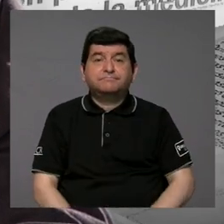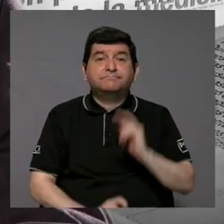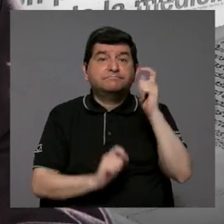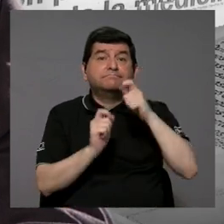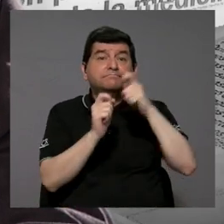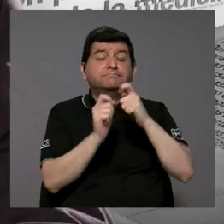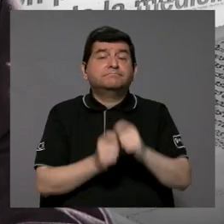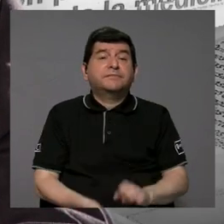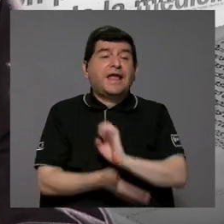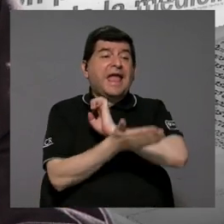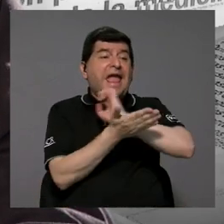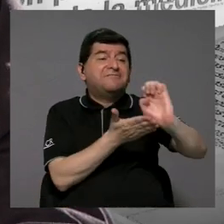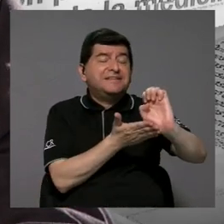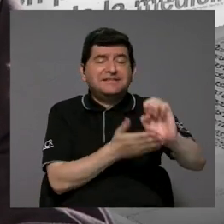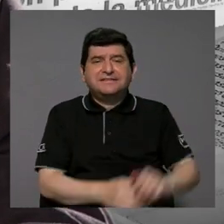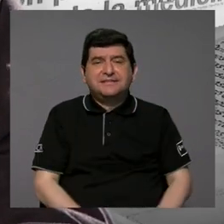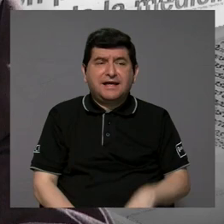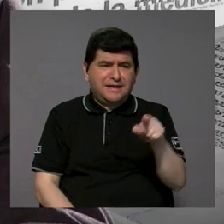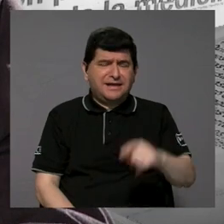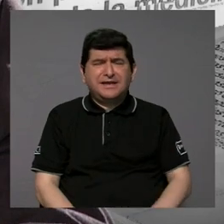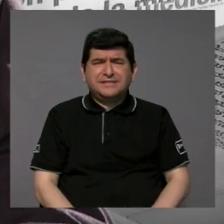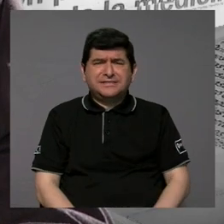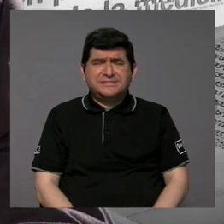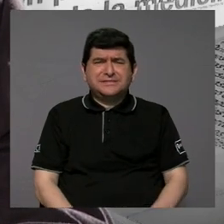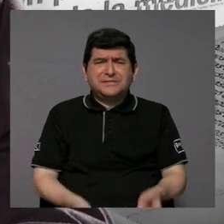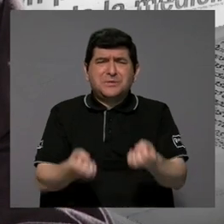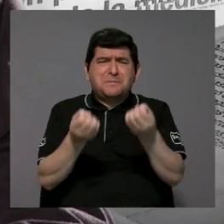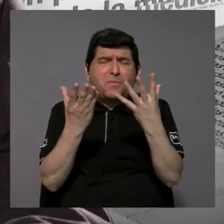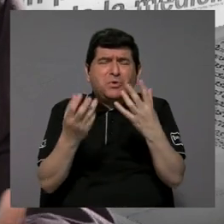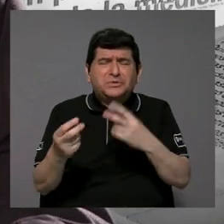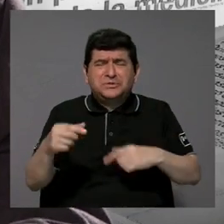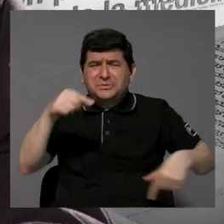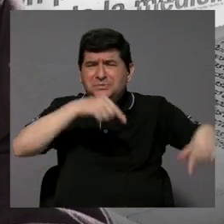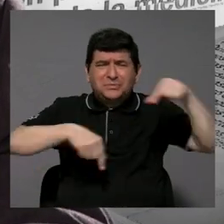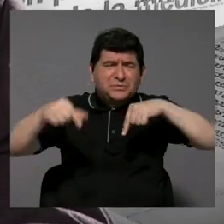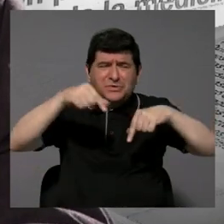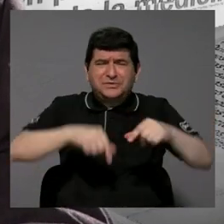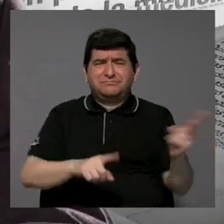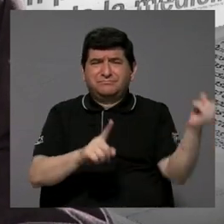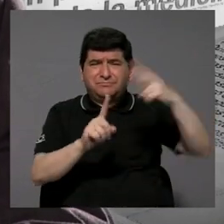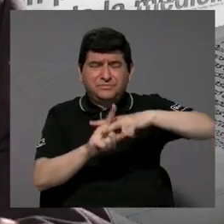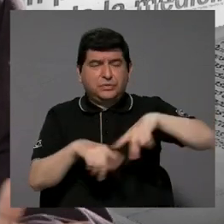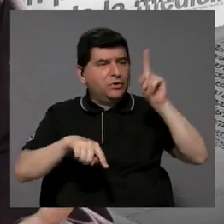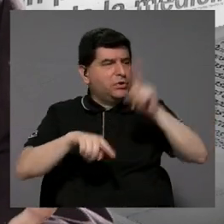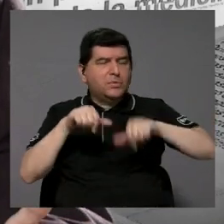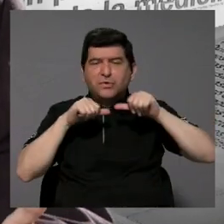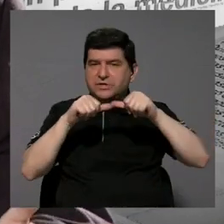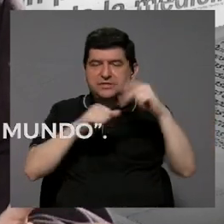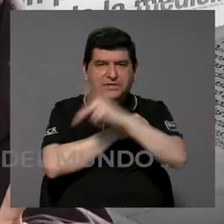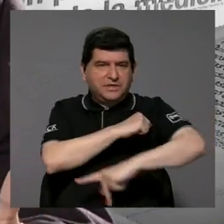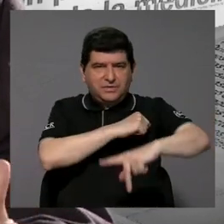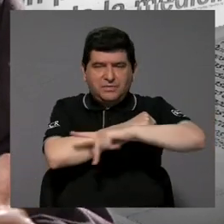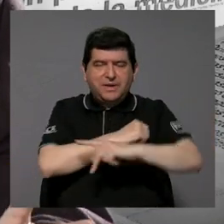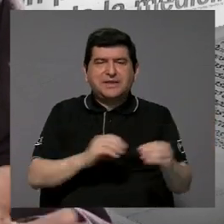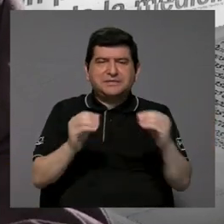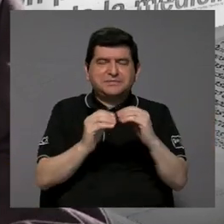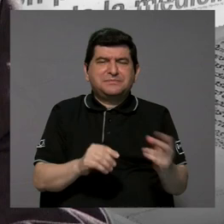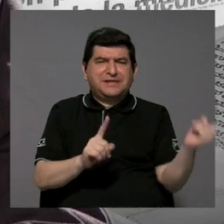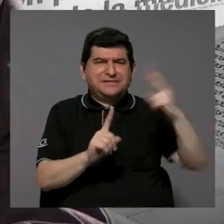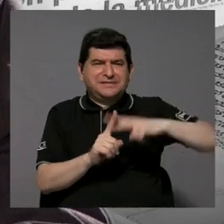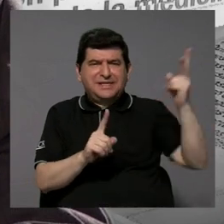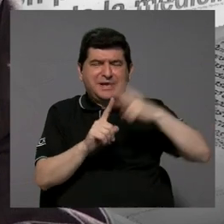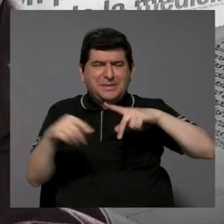precisamente para evitar toda esta carga química tan grande. O sea, no podemos seguir siendo el país más